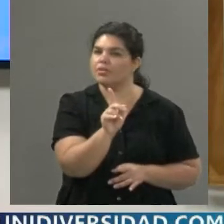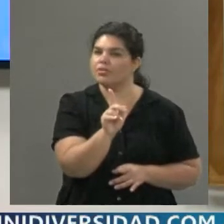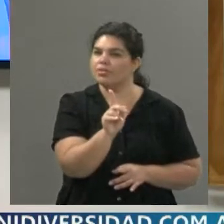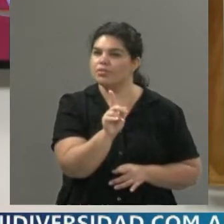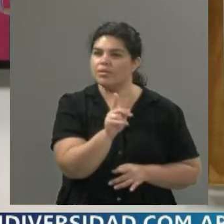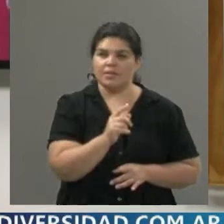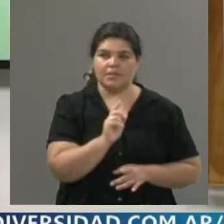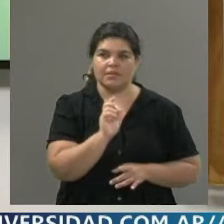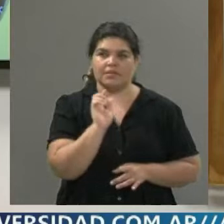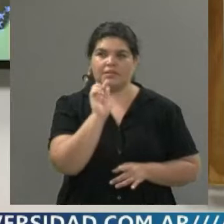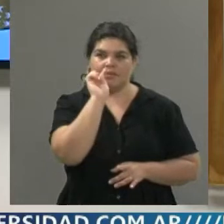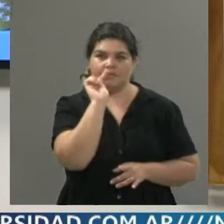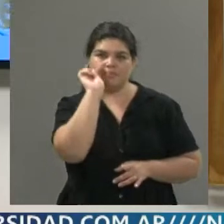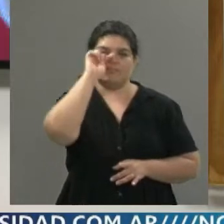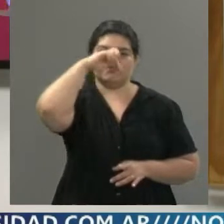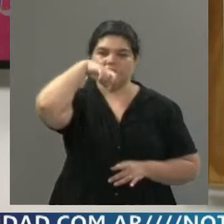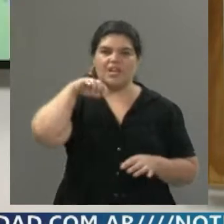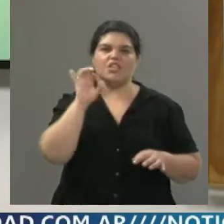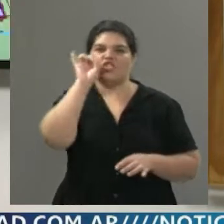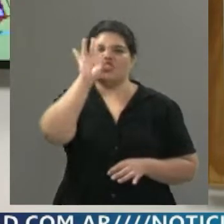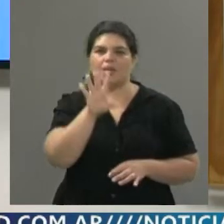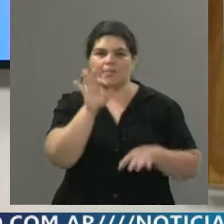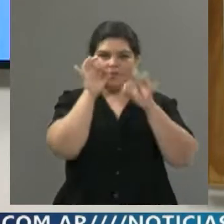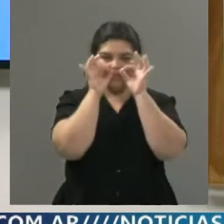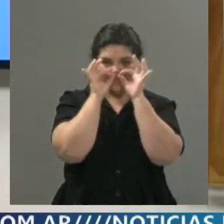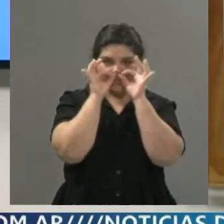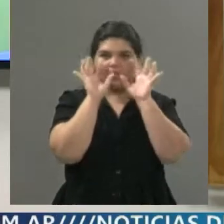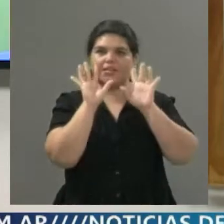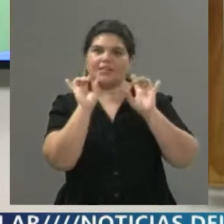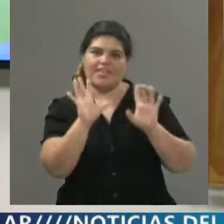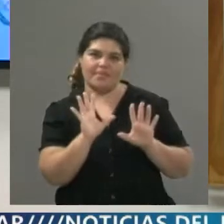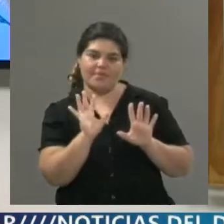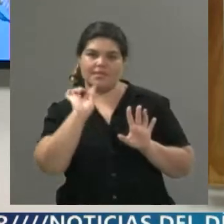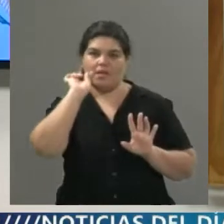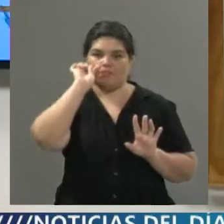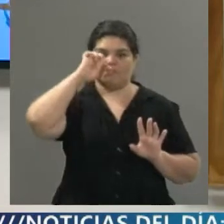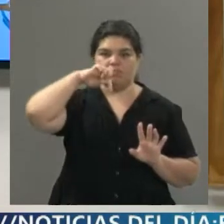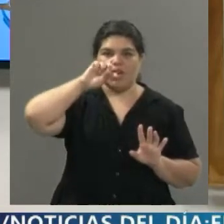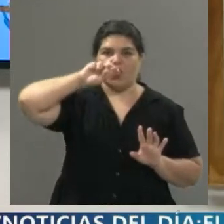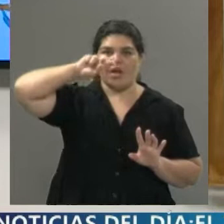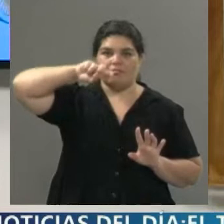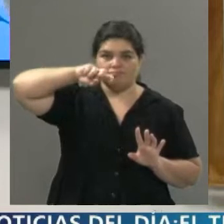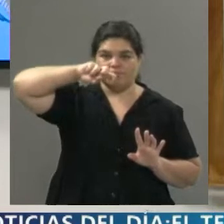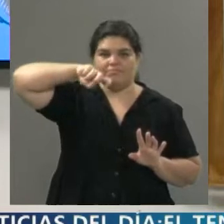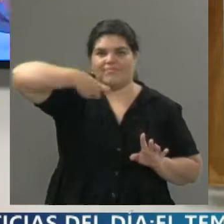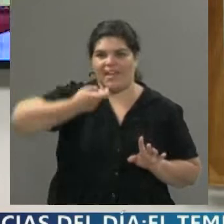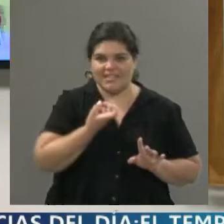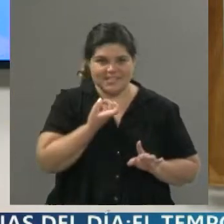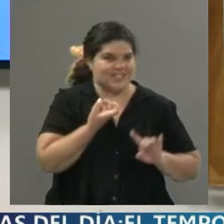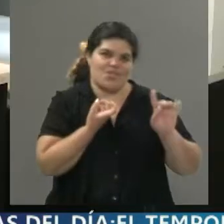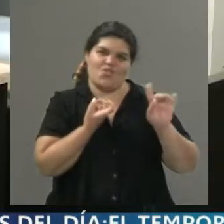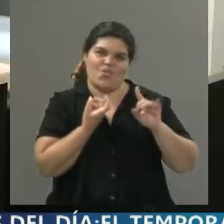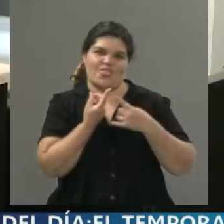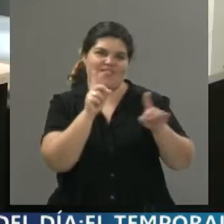hacia afuera, sino hacia adentro. Claro. Porque es un narito que se pone al revés. La tiene reclara. Sí,